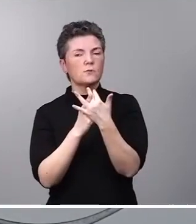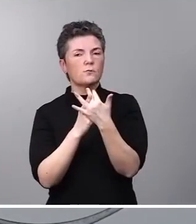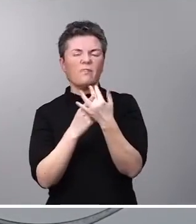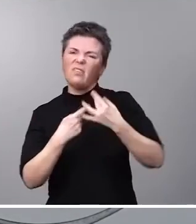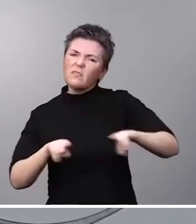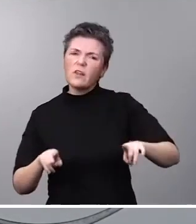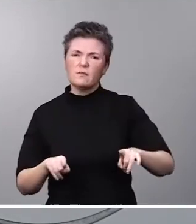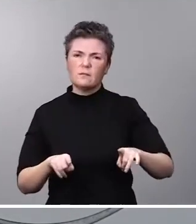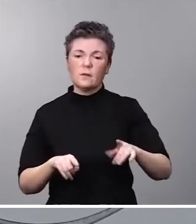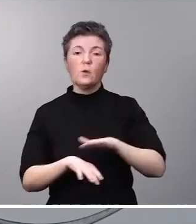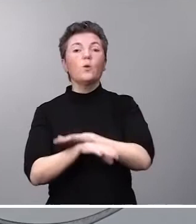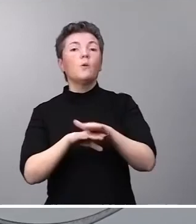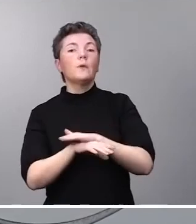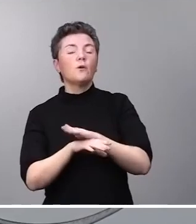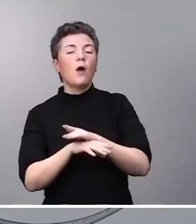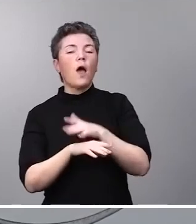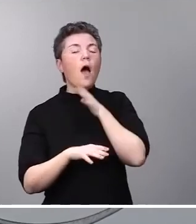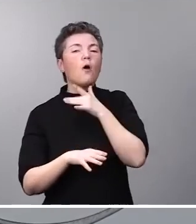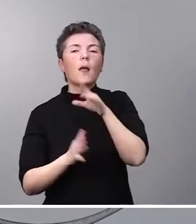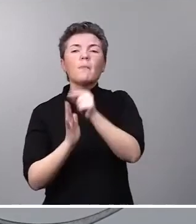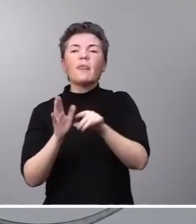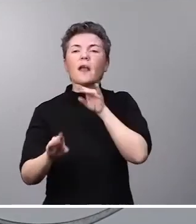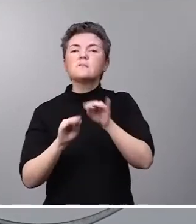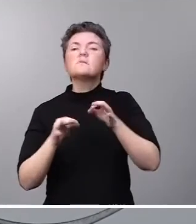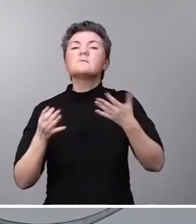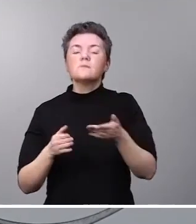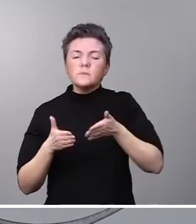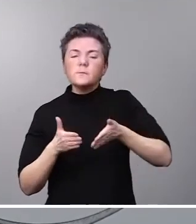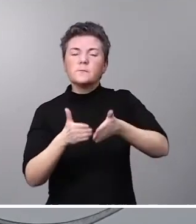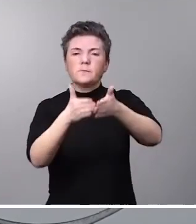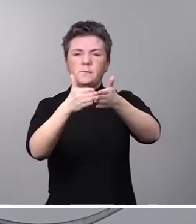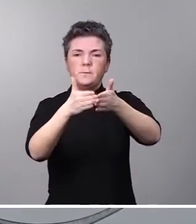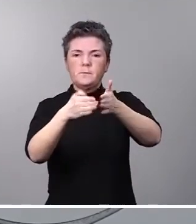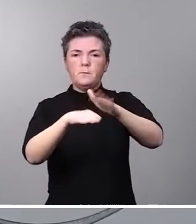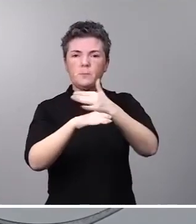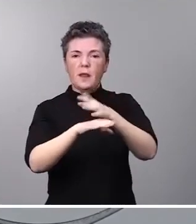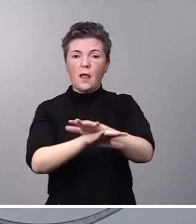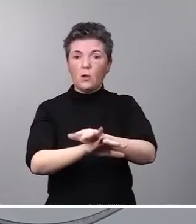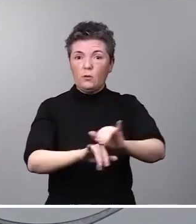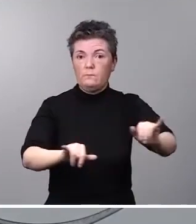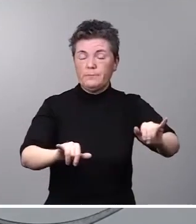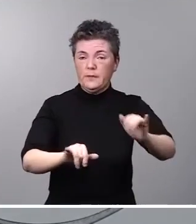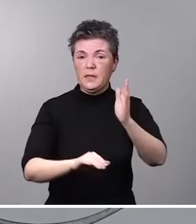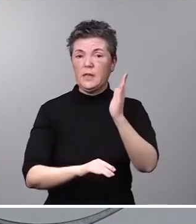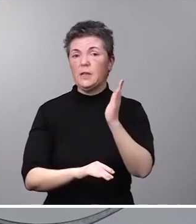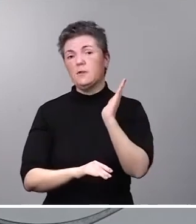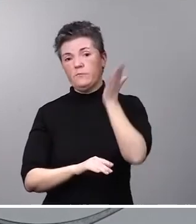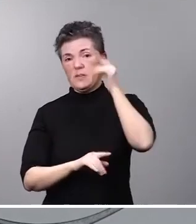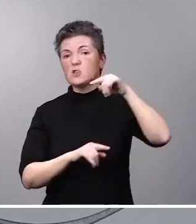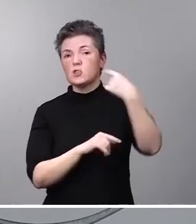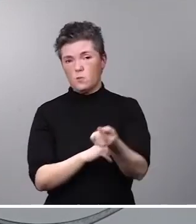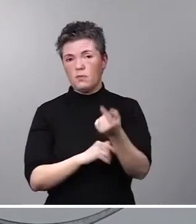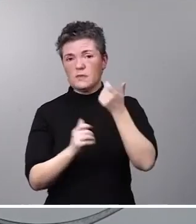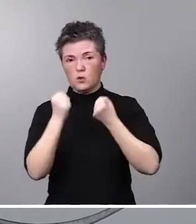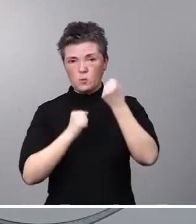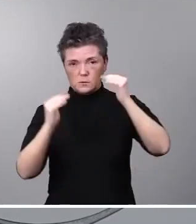el Gobierno lo que está adoptando son medidas encaminadas y dirigidas a amortiguar el coste de estas consecuencias económicas que se vivirán